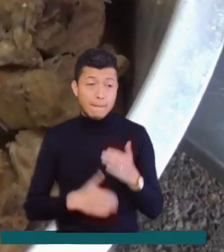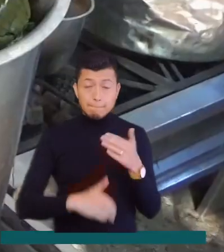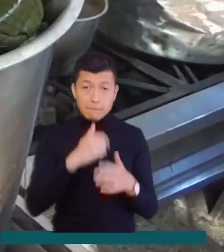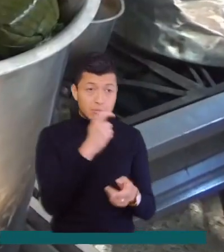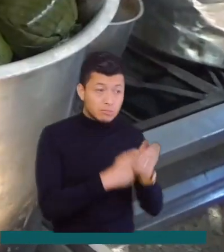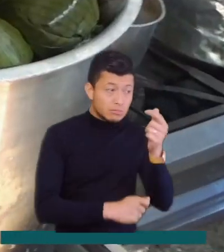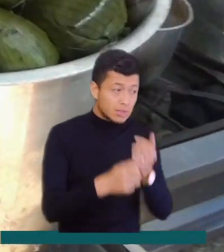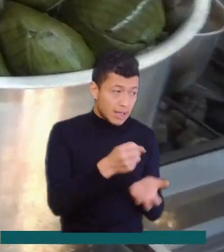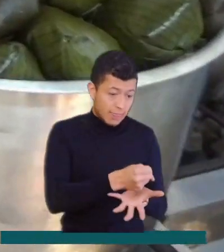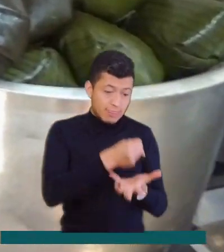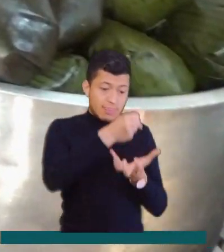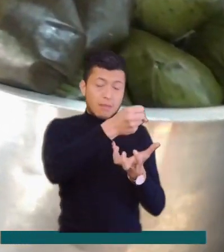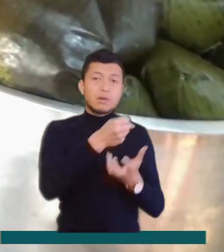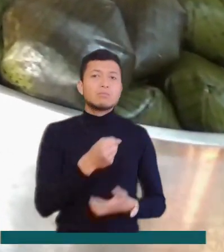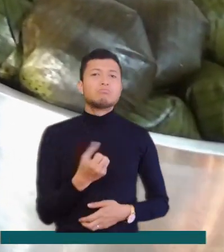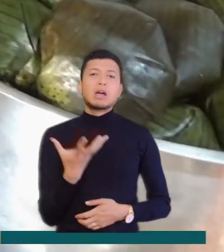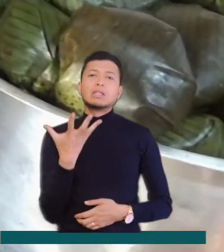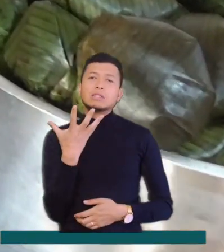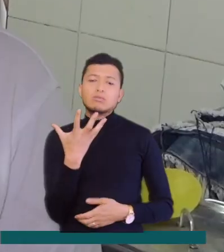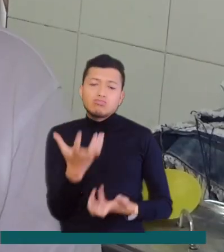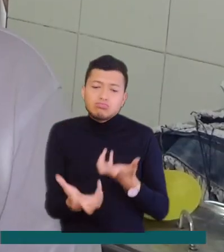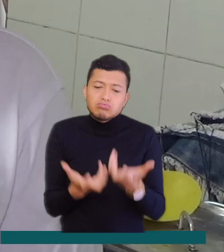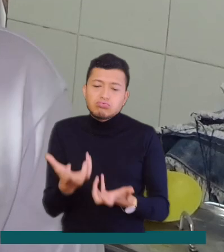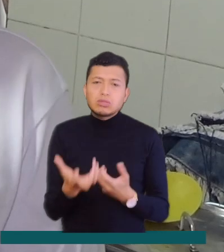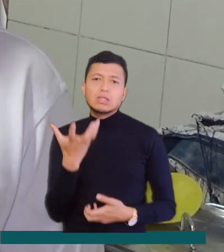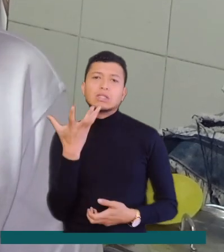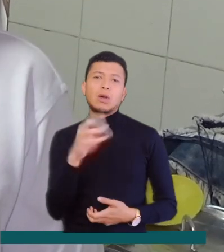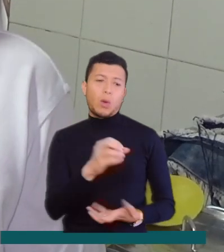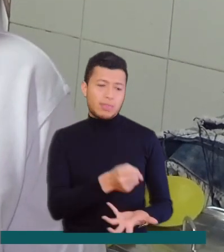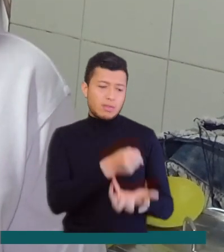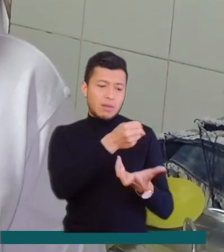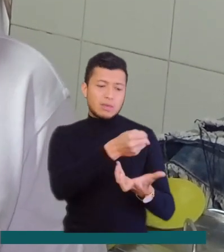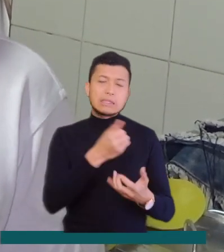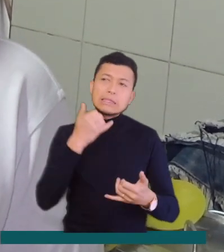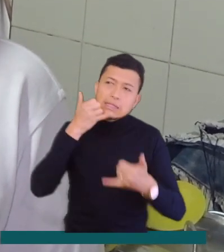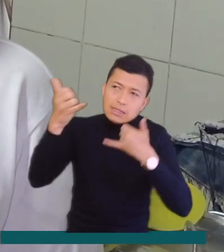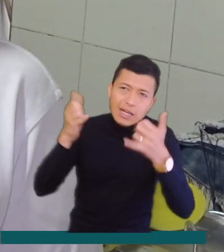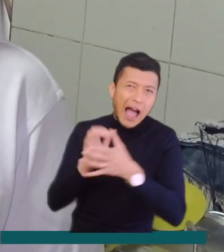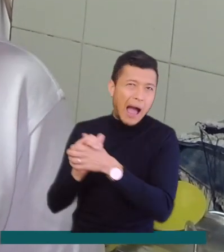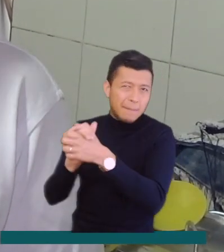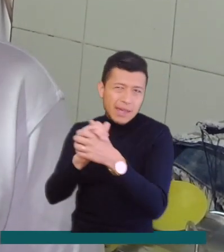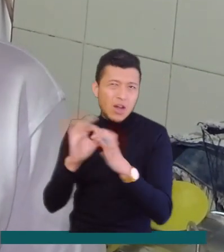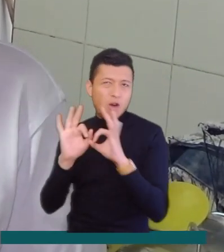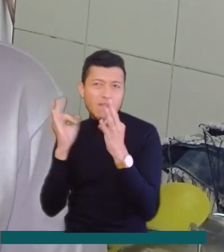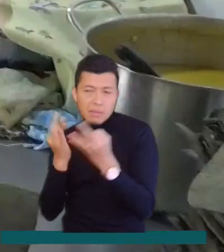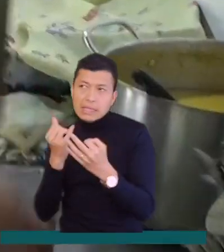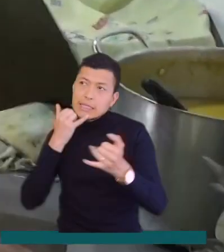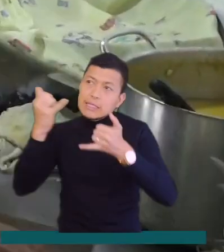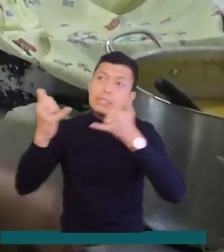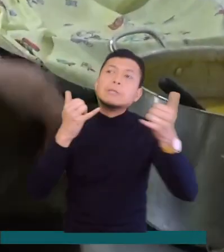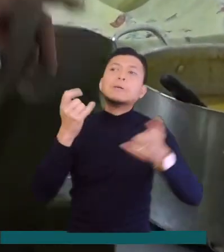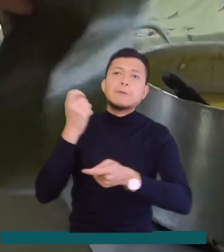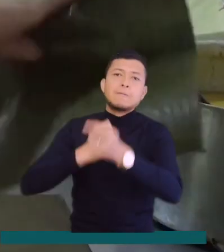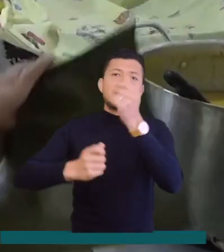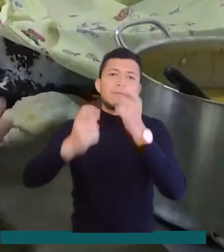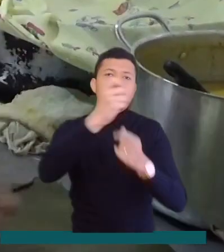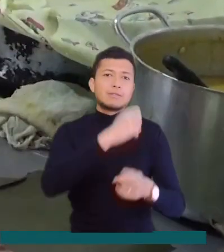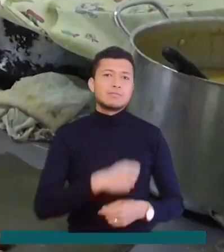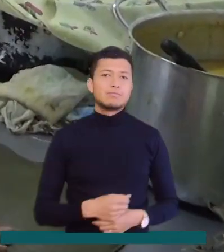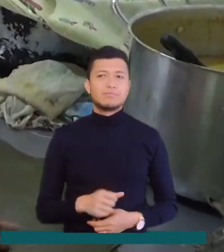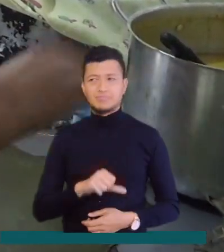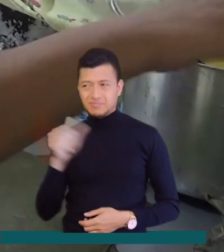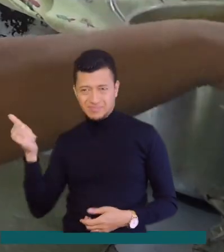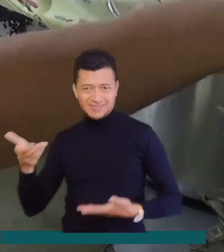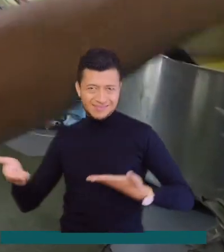empecé a hacer 50 tamales, llamaba a mi familia, a los amigos. Luego de intentar con otros